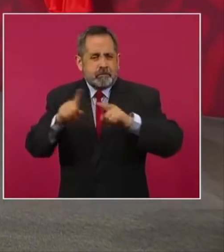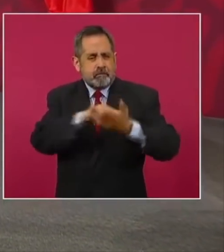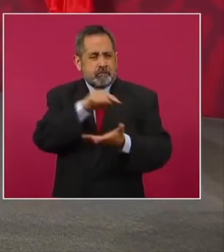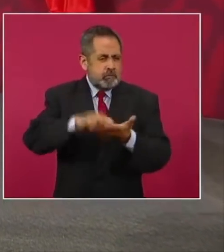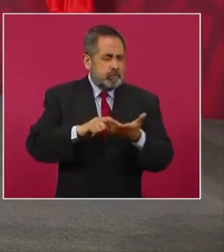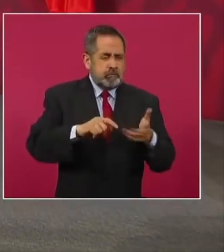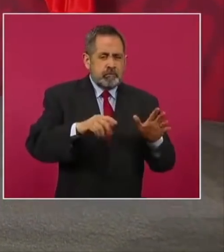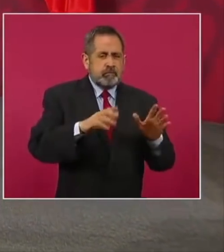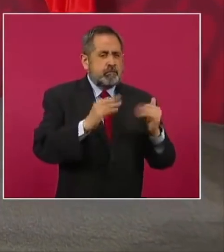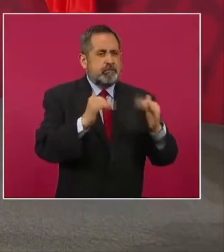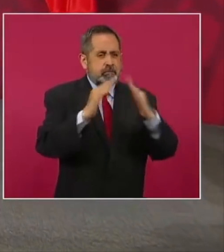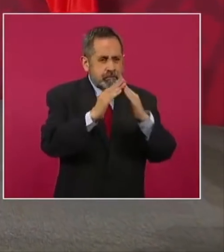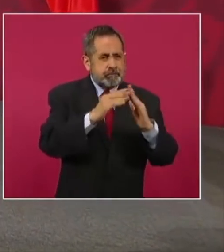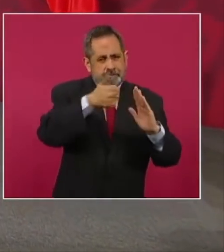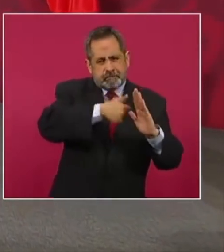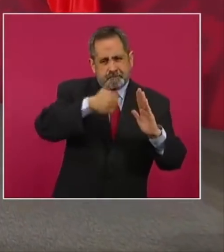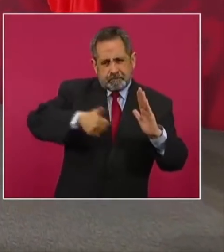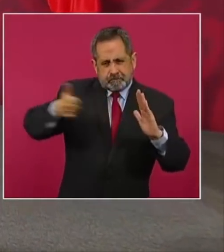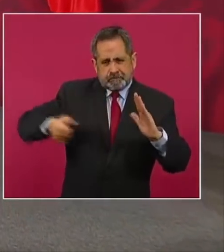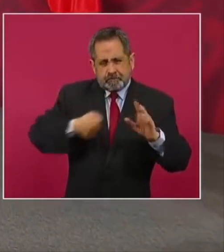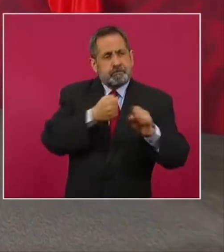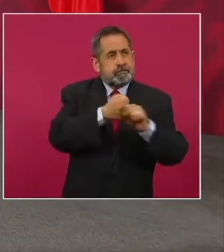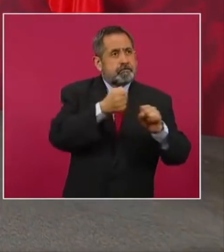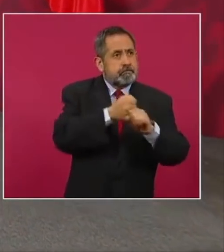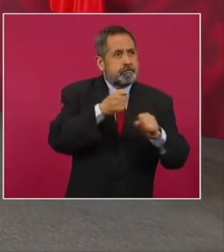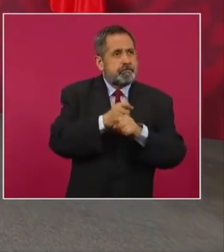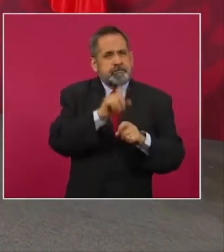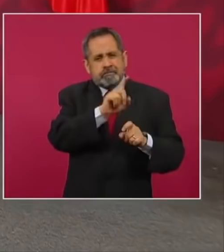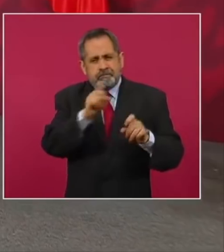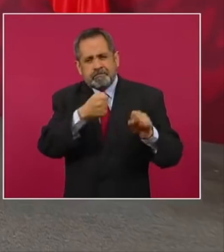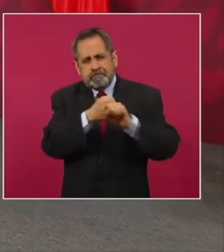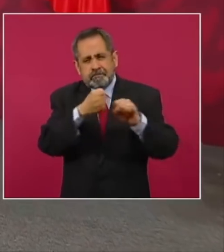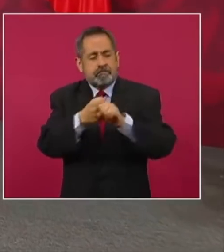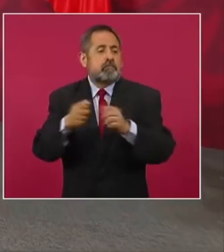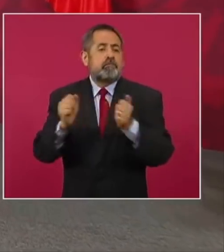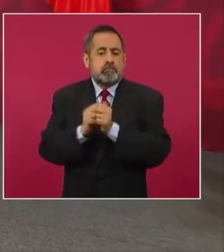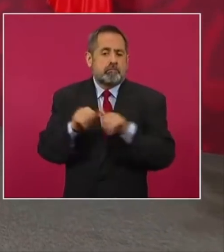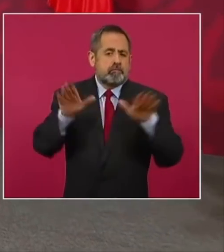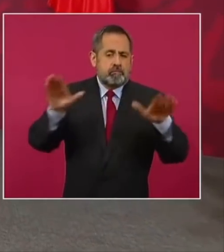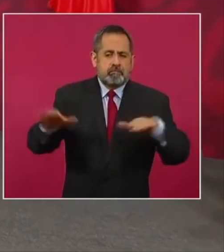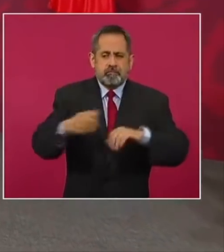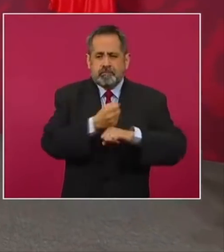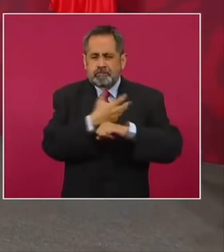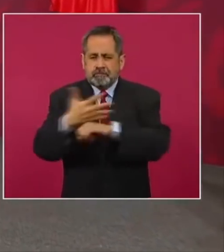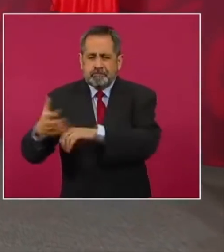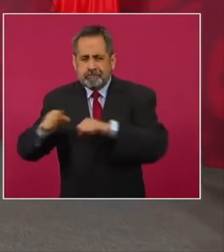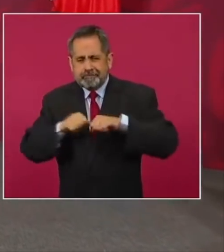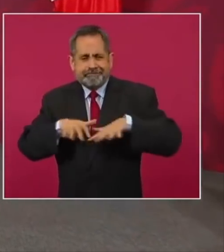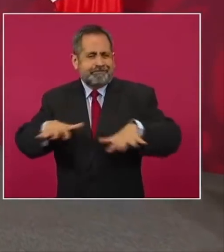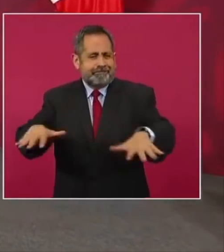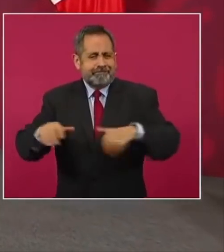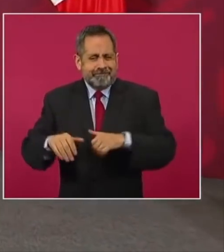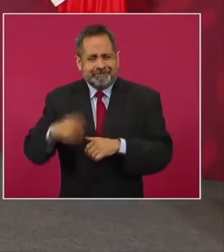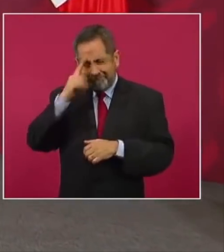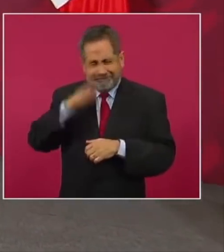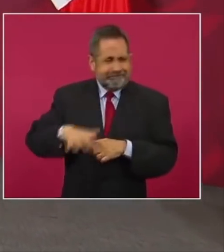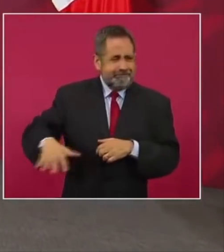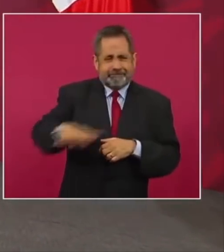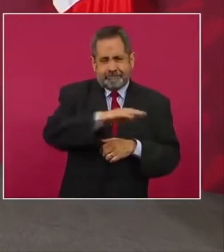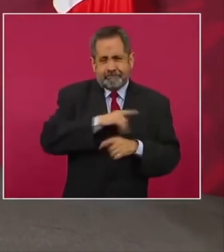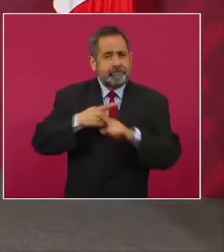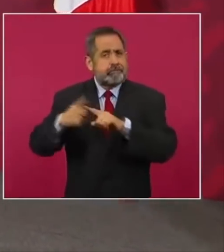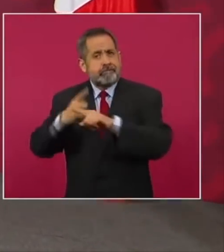prácticamente casa por casa, y fumigación aérea. Esto se hace prácticamente en todos los